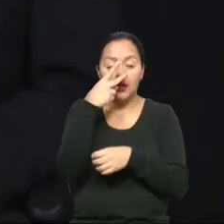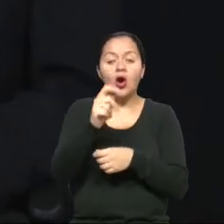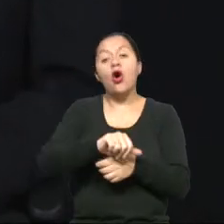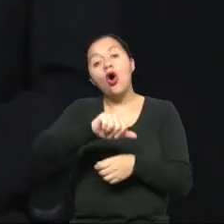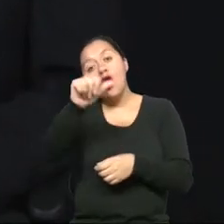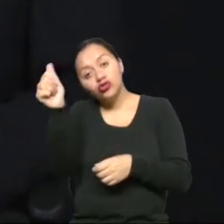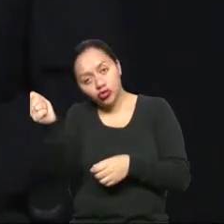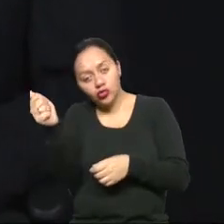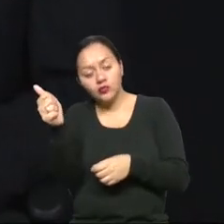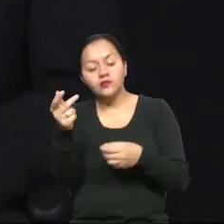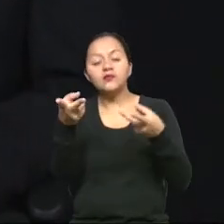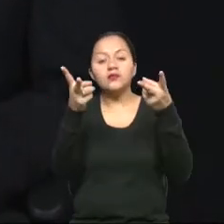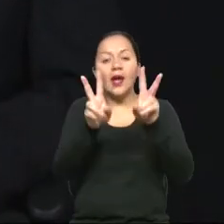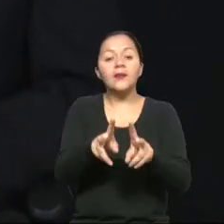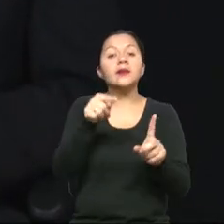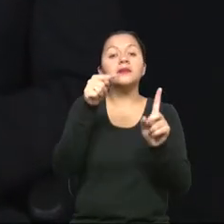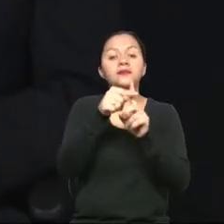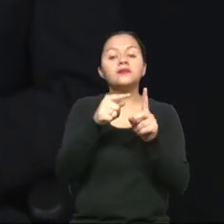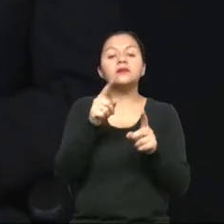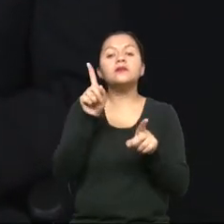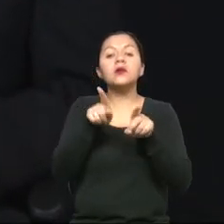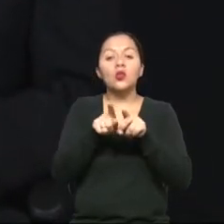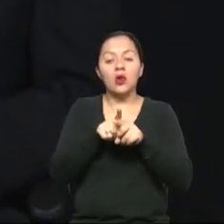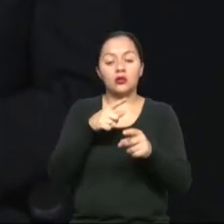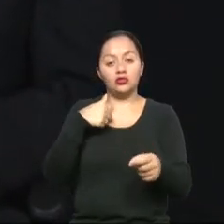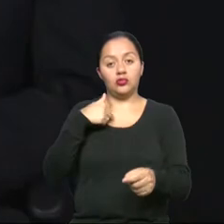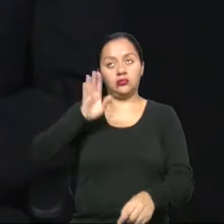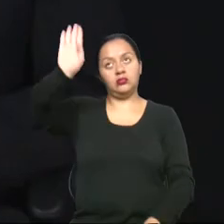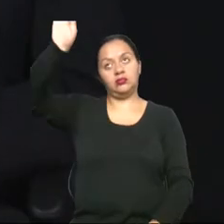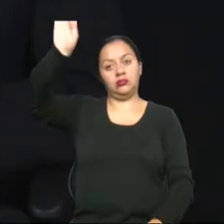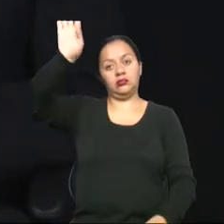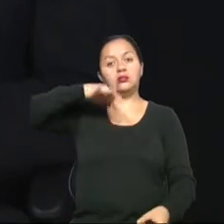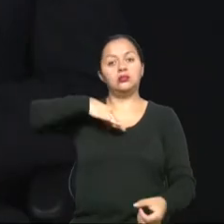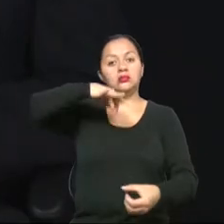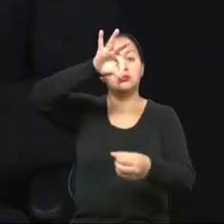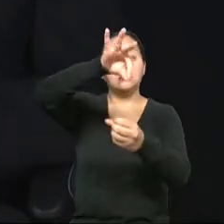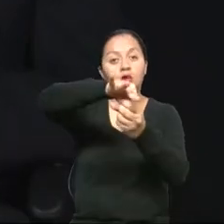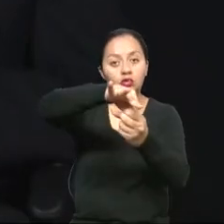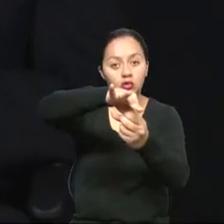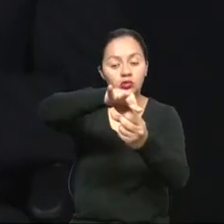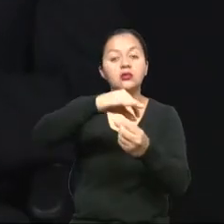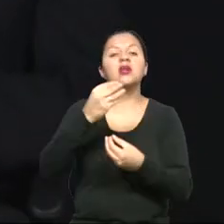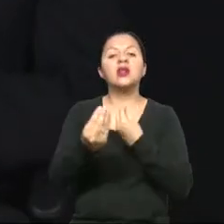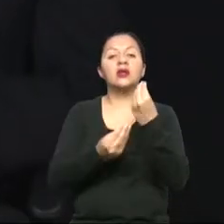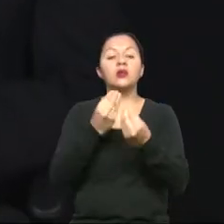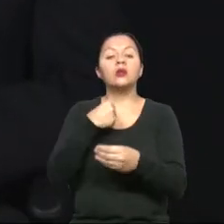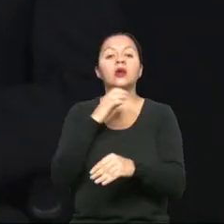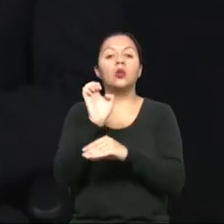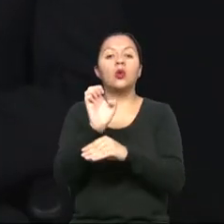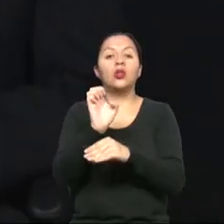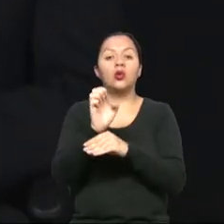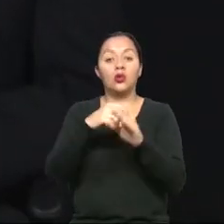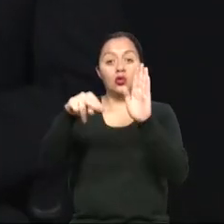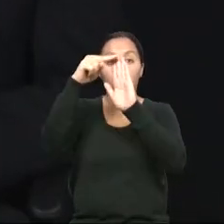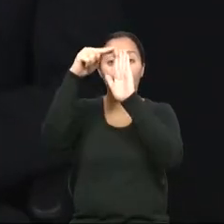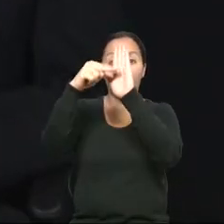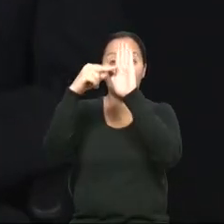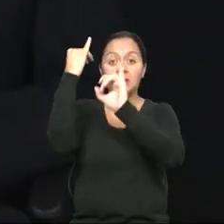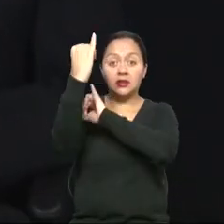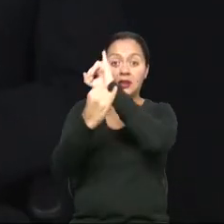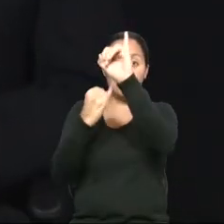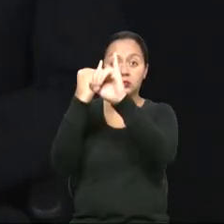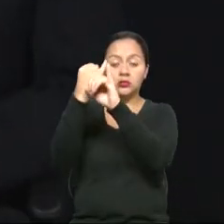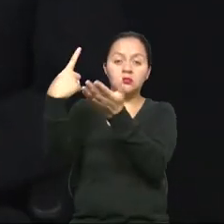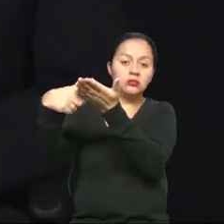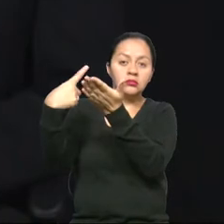queriendo hacer es dar nuestra voz y voto de lo que está ocurriendo aquí en el Ecuador y dar nuestra voz y voto en las normas que se están discutiendo en el